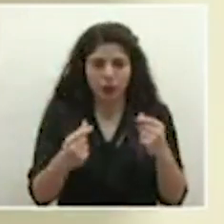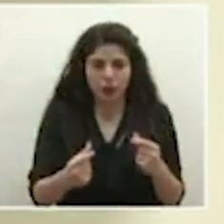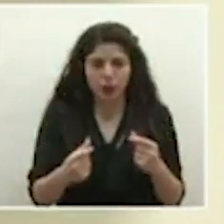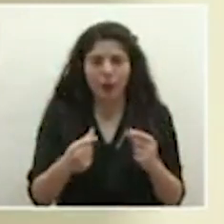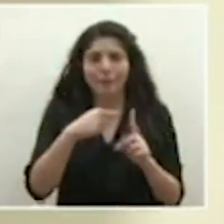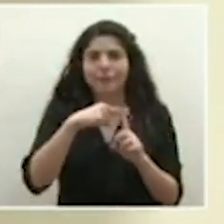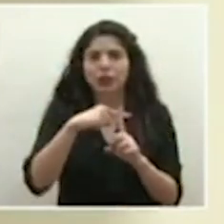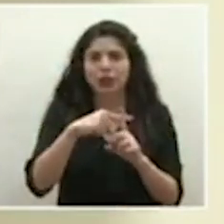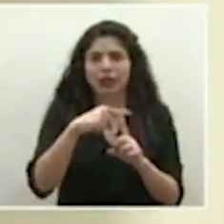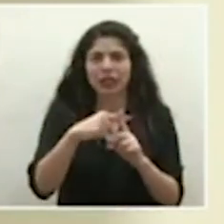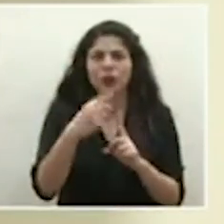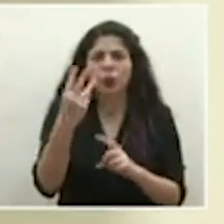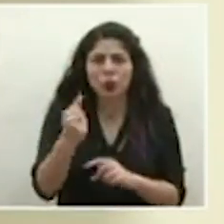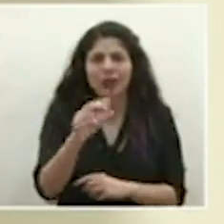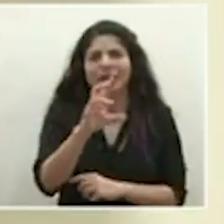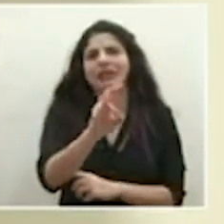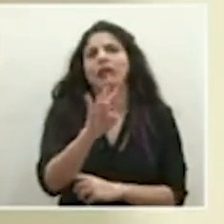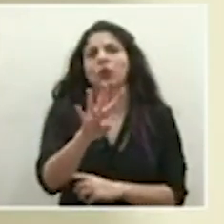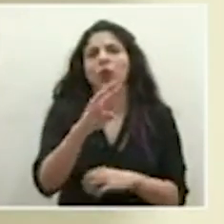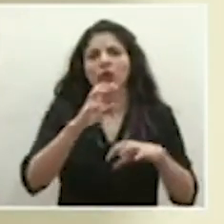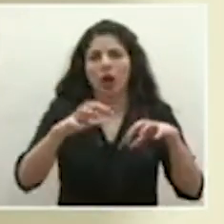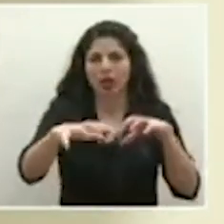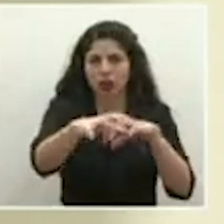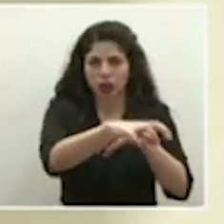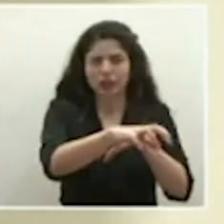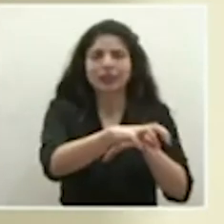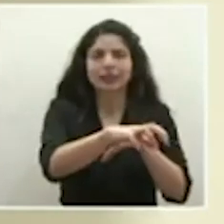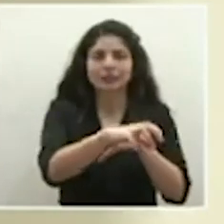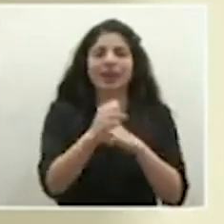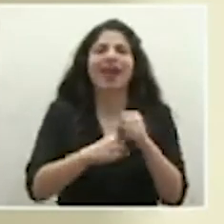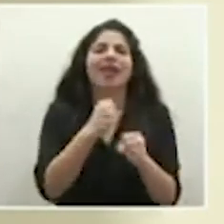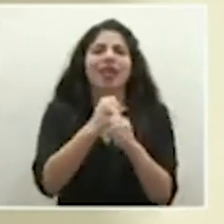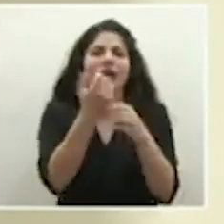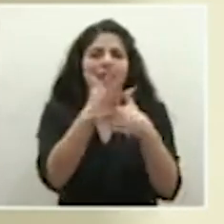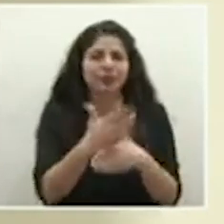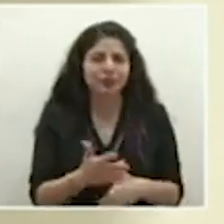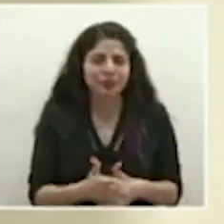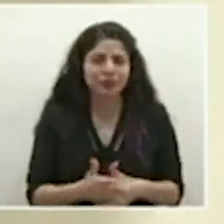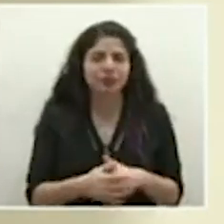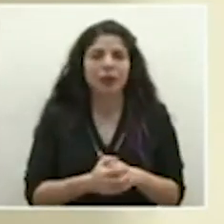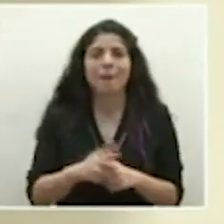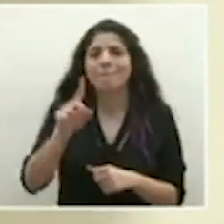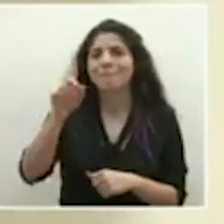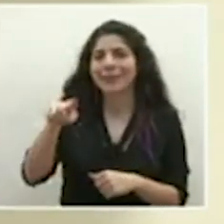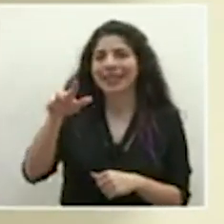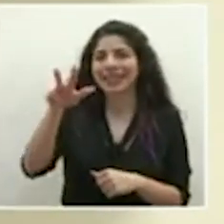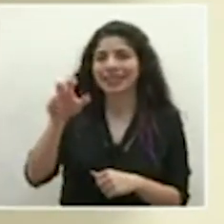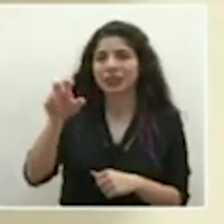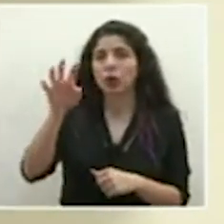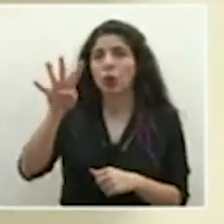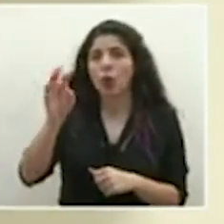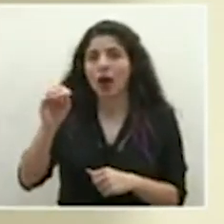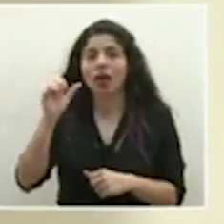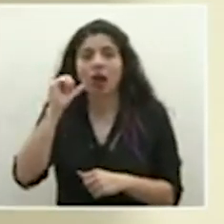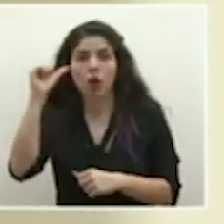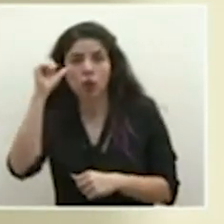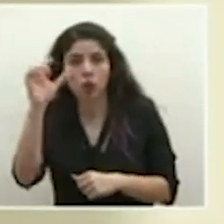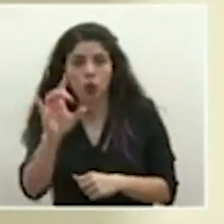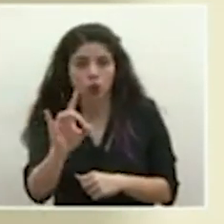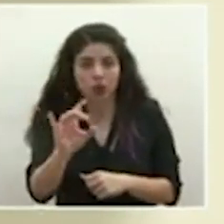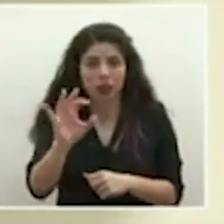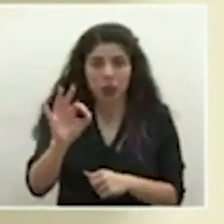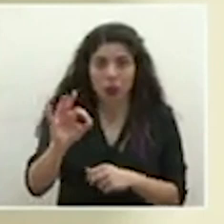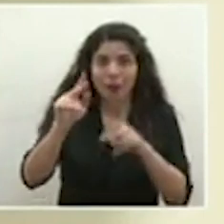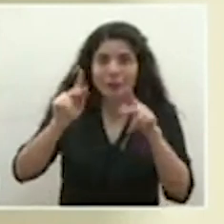positivos en 74 cantones. Por edad son 1,340 adultos, 89